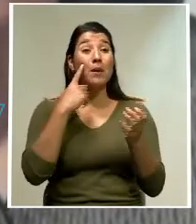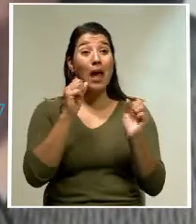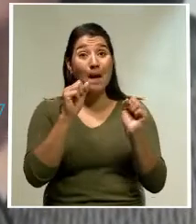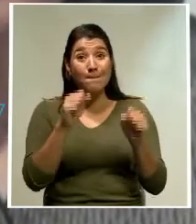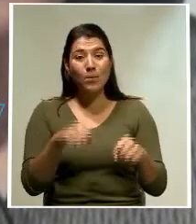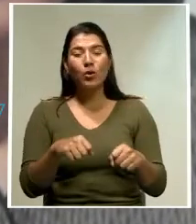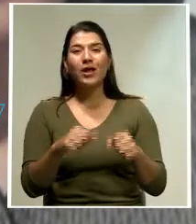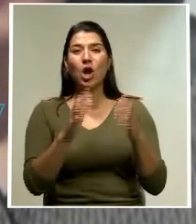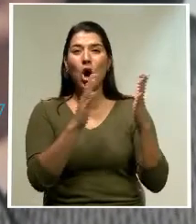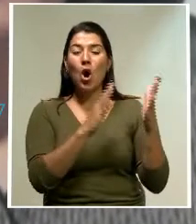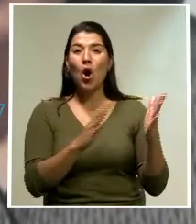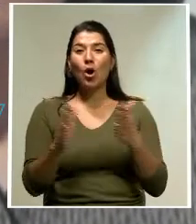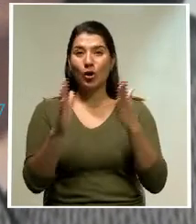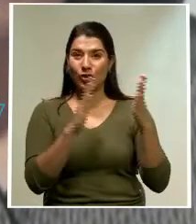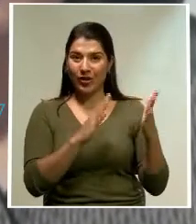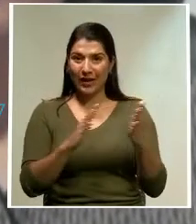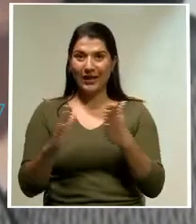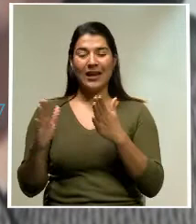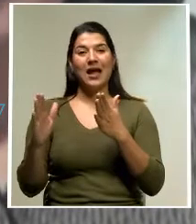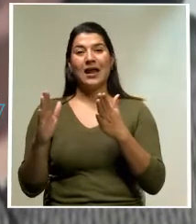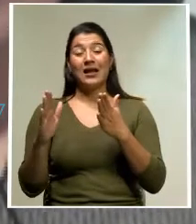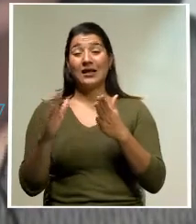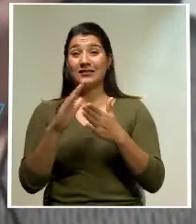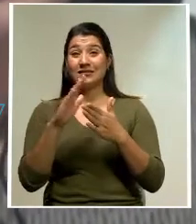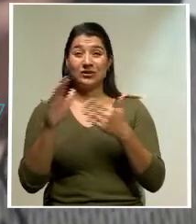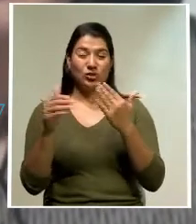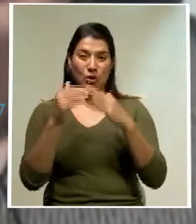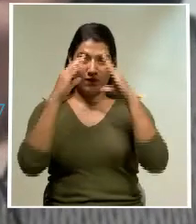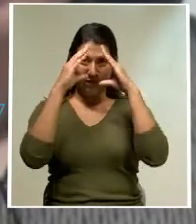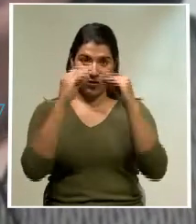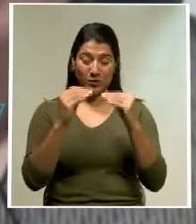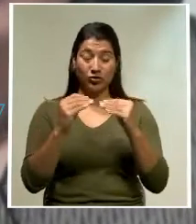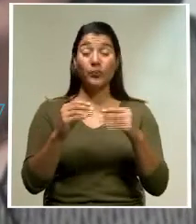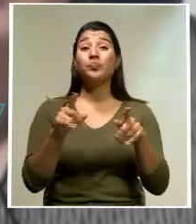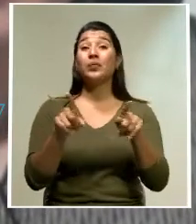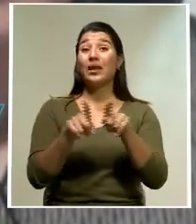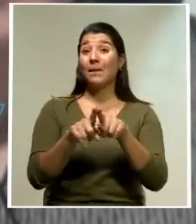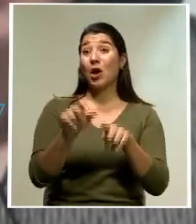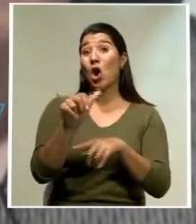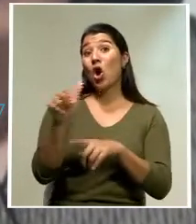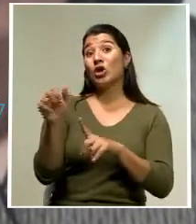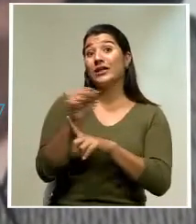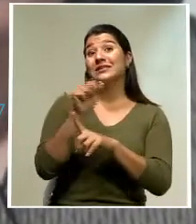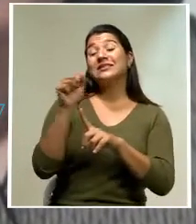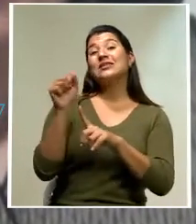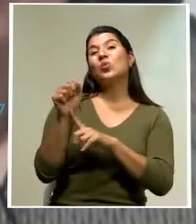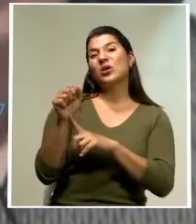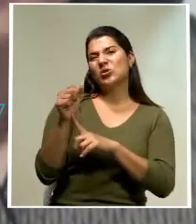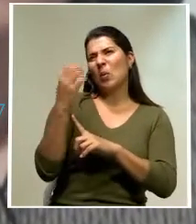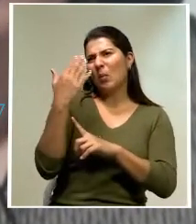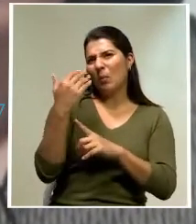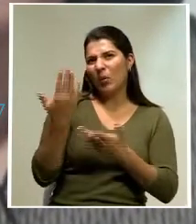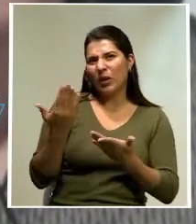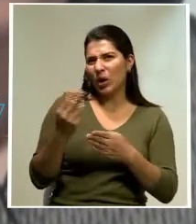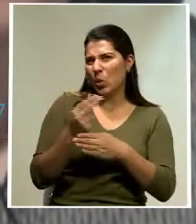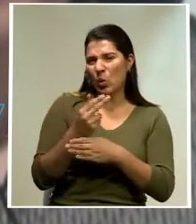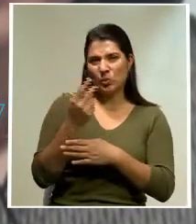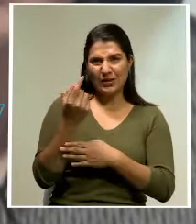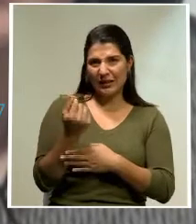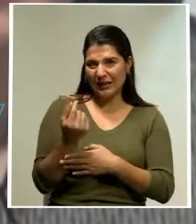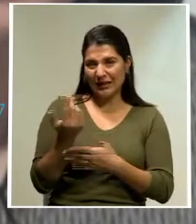flujos de información. Otra de las situaciones tiene que ver con la gestión